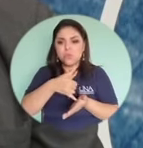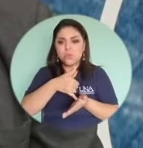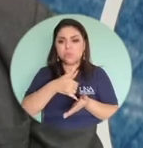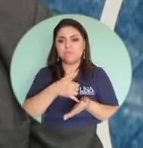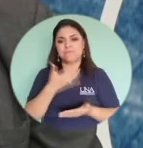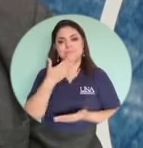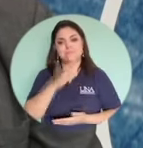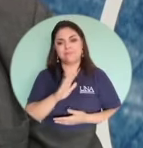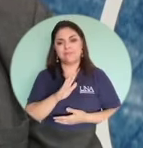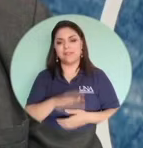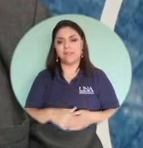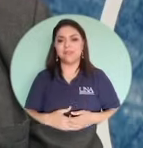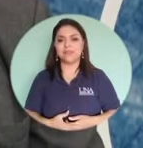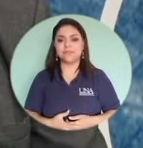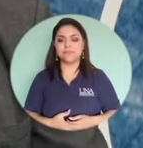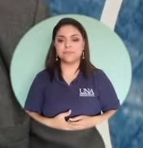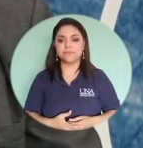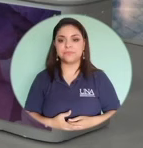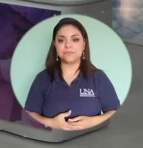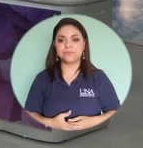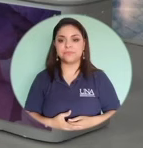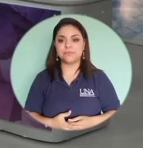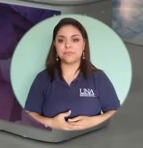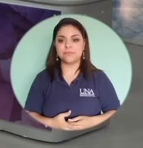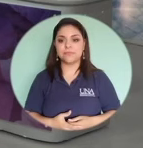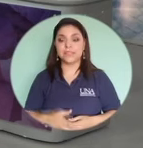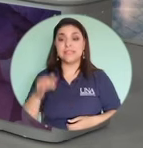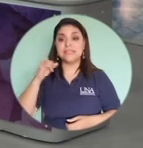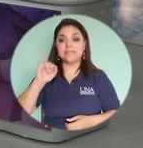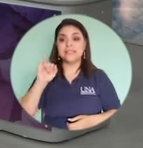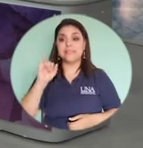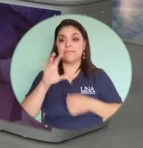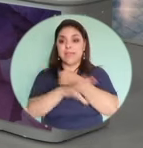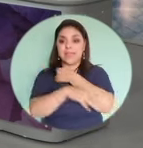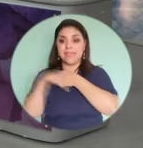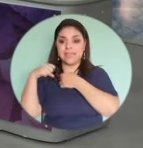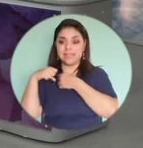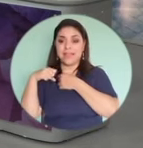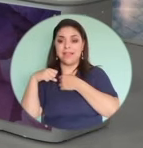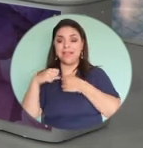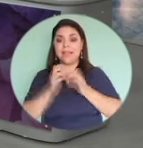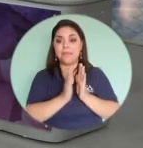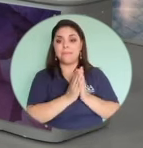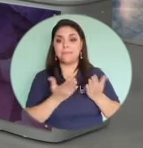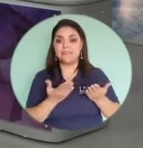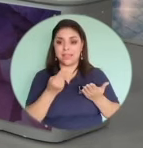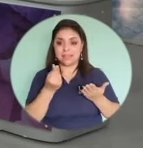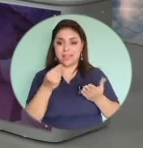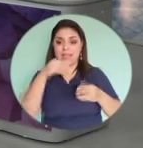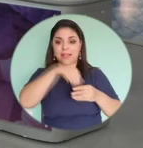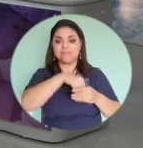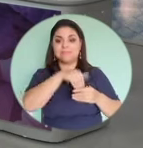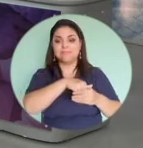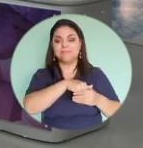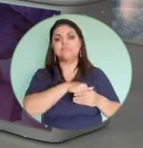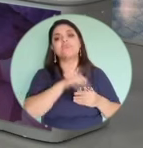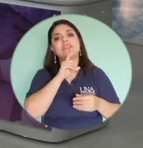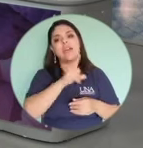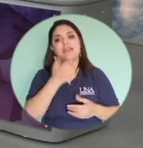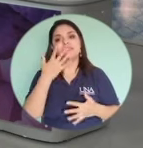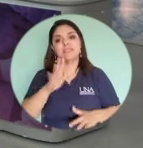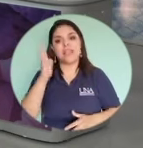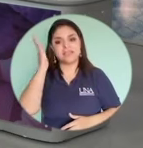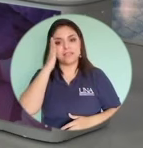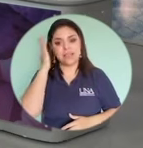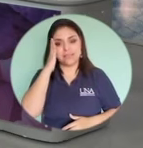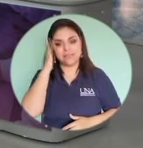el que que el que le quite la billetera sabe que ahí va la tarjeta y aparte de eso combo porque va también con el